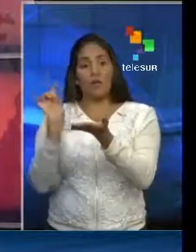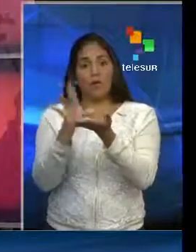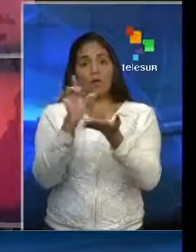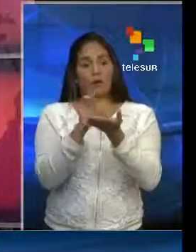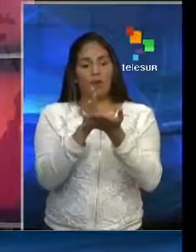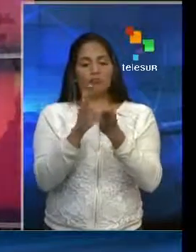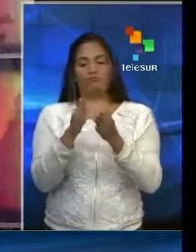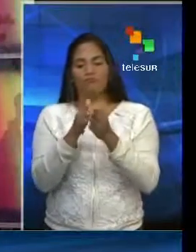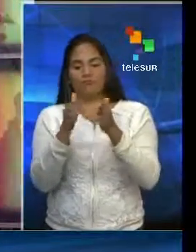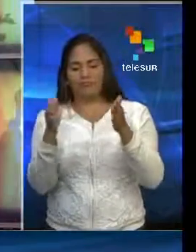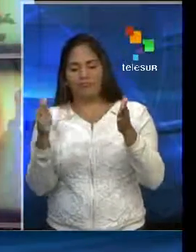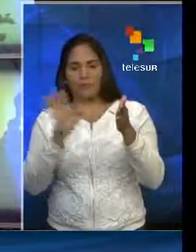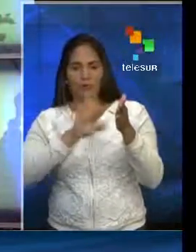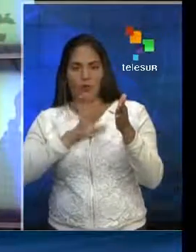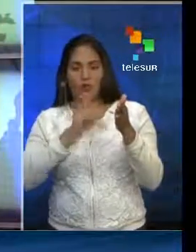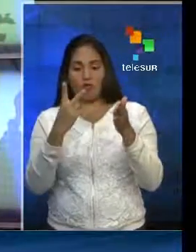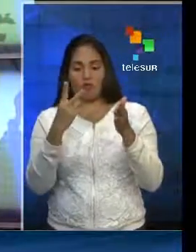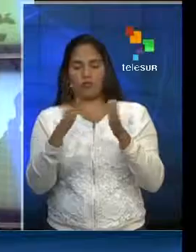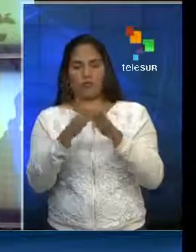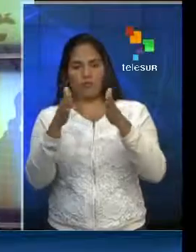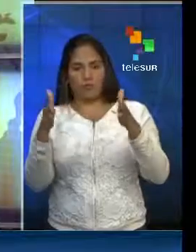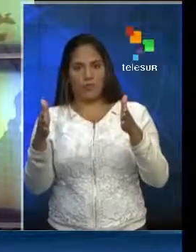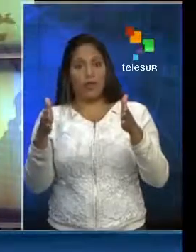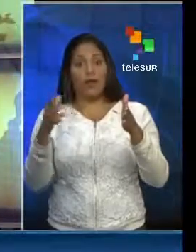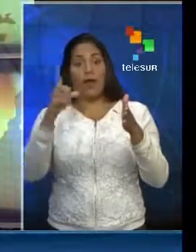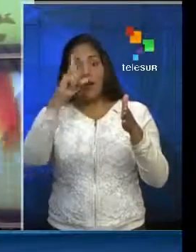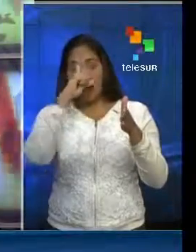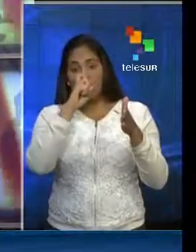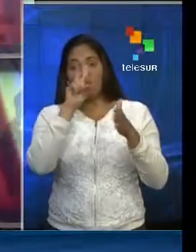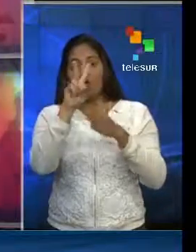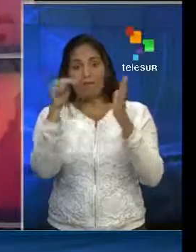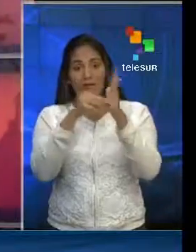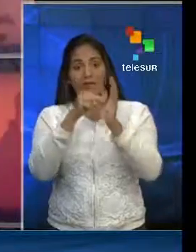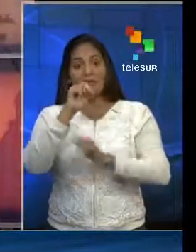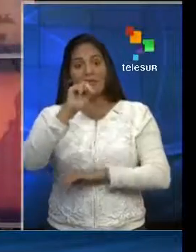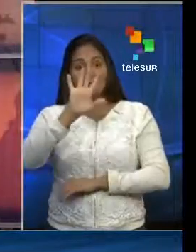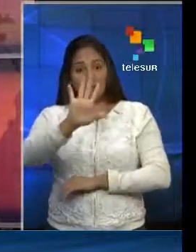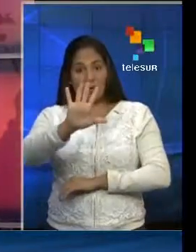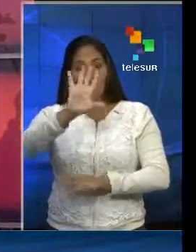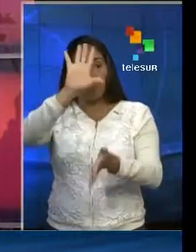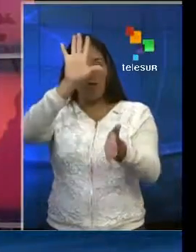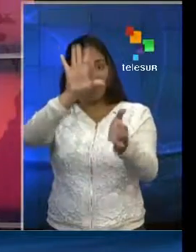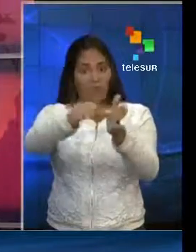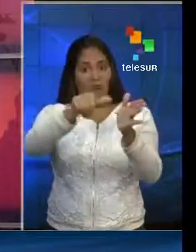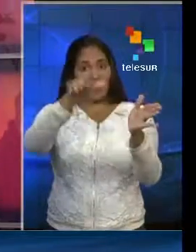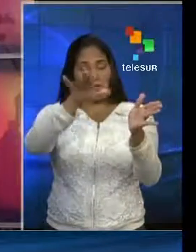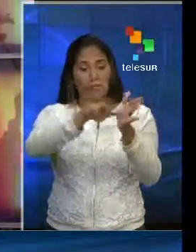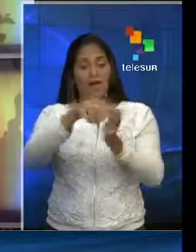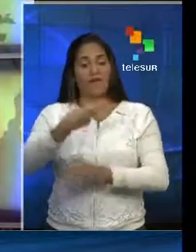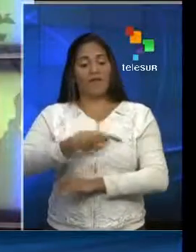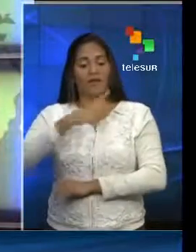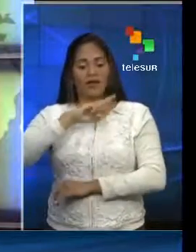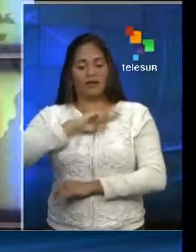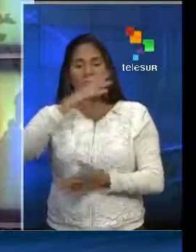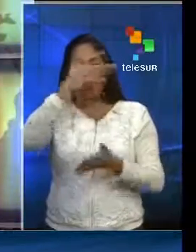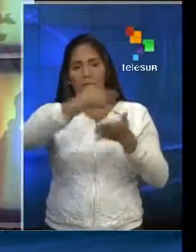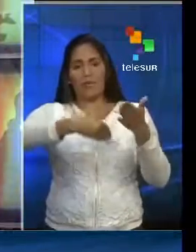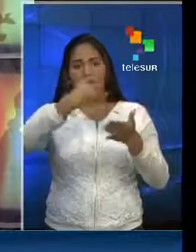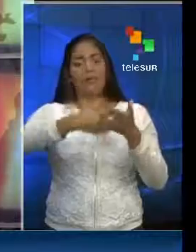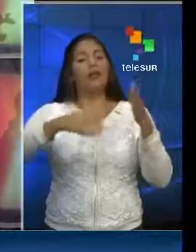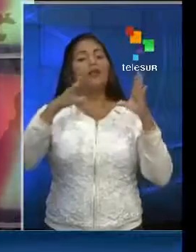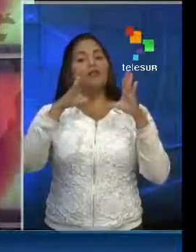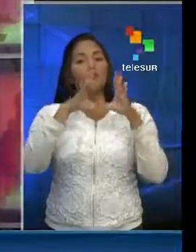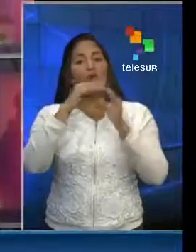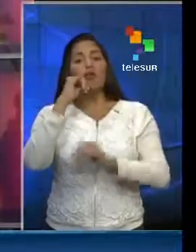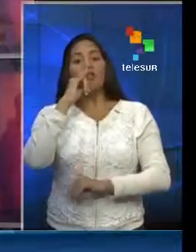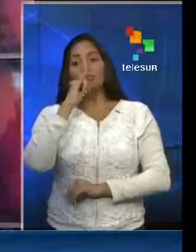las ciudades gazatíes en dos. El año 2005 ha robado y falsificado los movimientos palestinos. La historia de la mano de nuestra